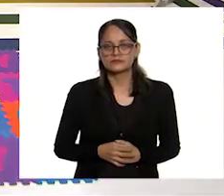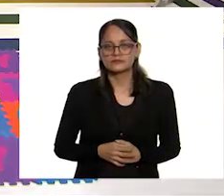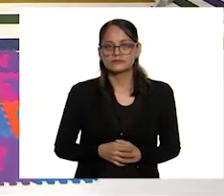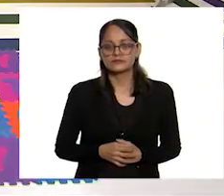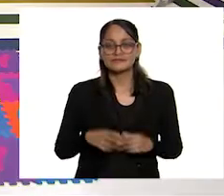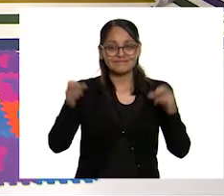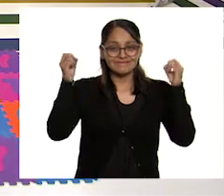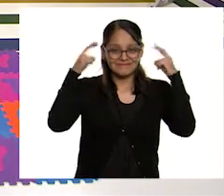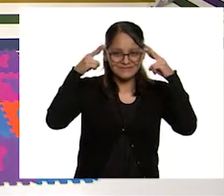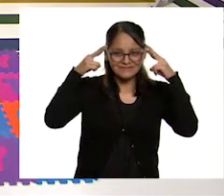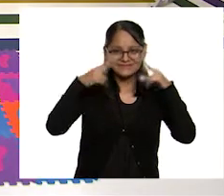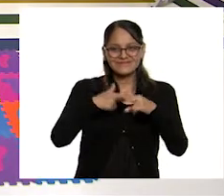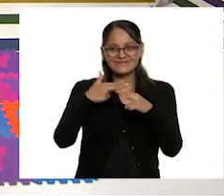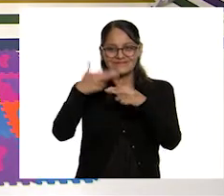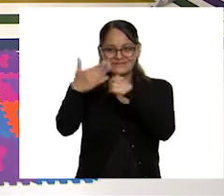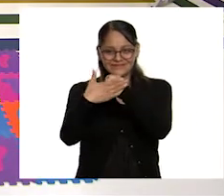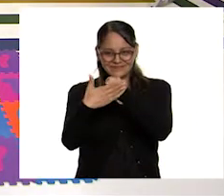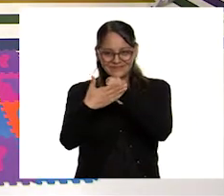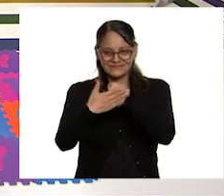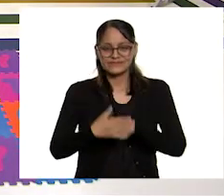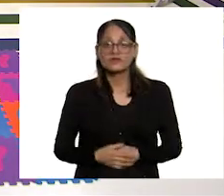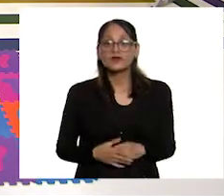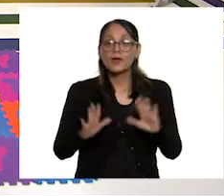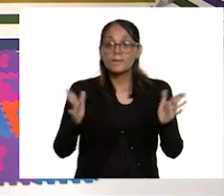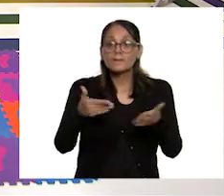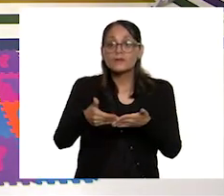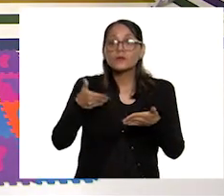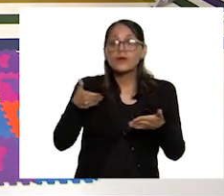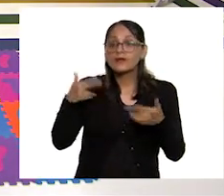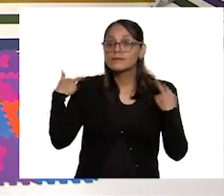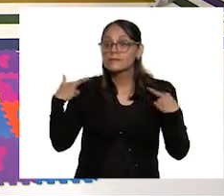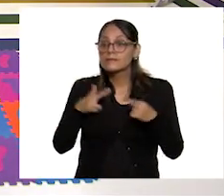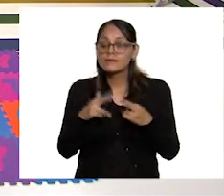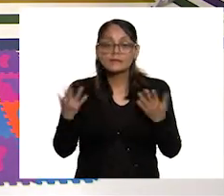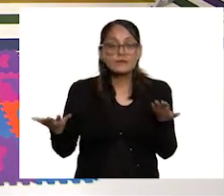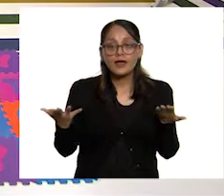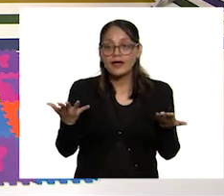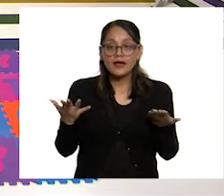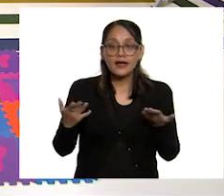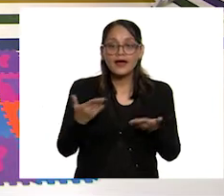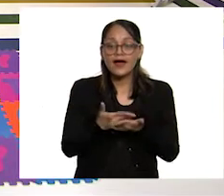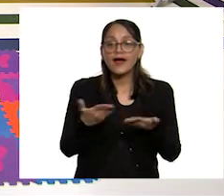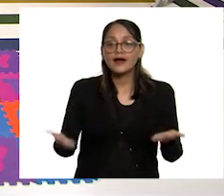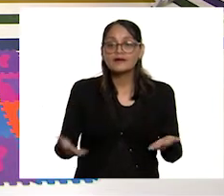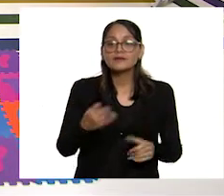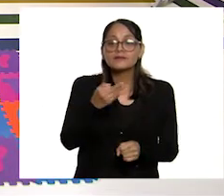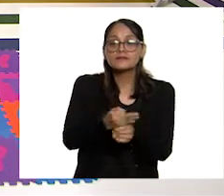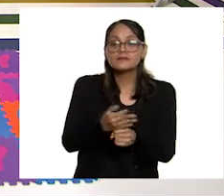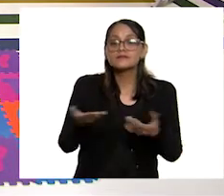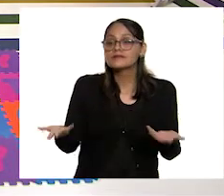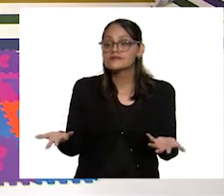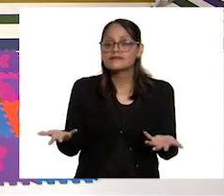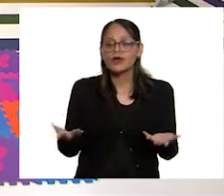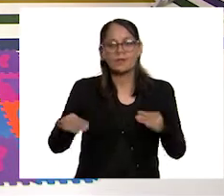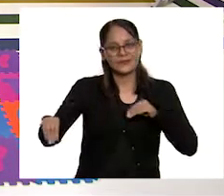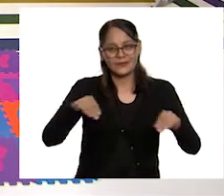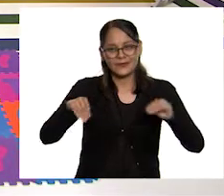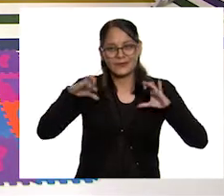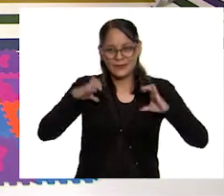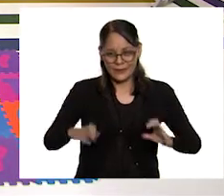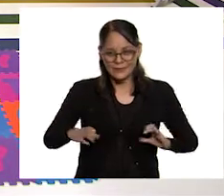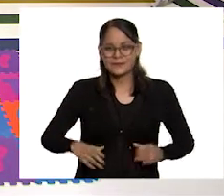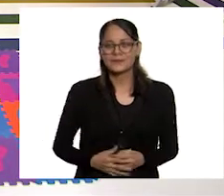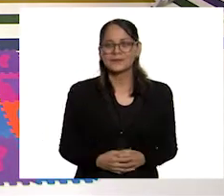Nos vemos hasta la próxima. Pero antes, maestra Gaby, ha llegado el momento de... Movernos.